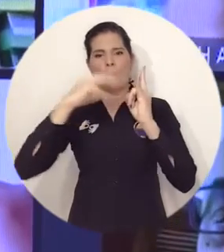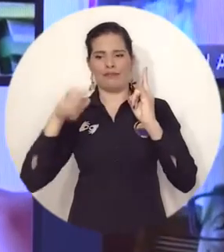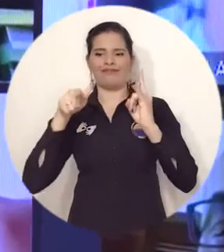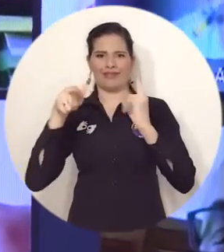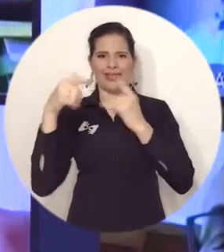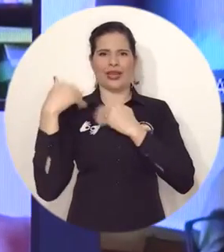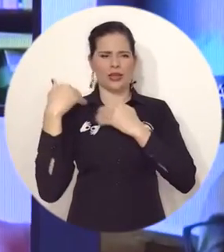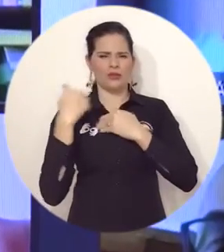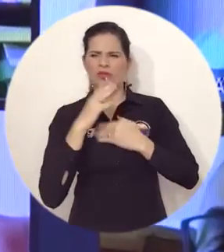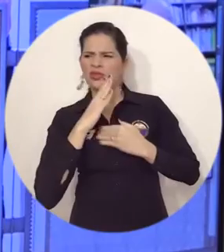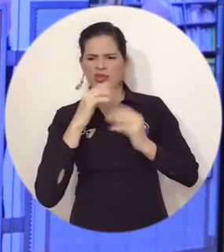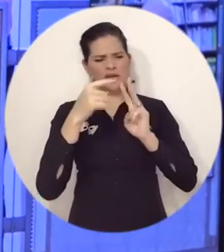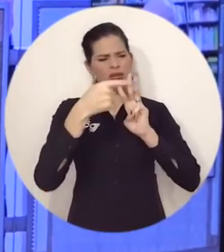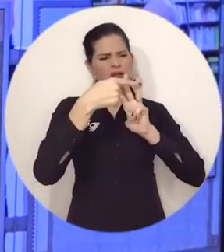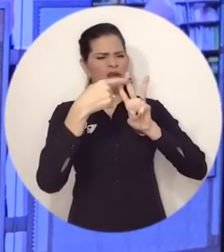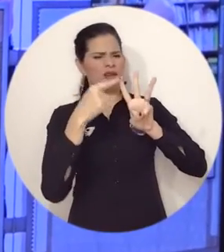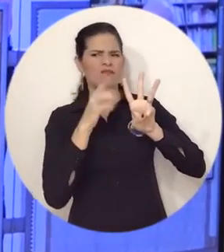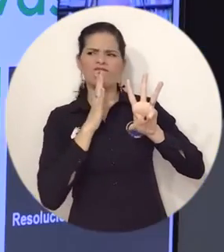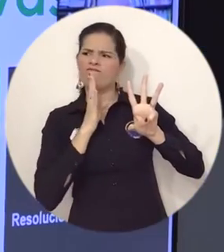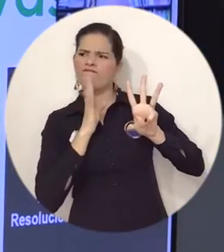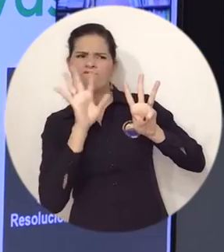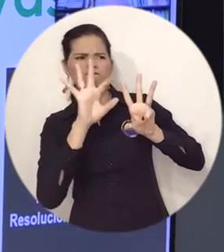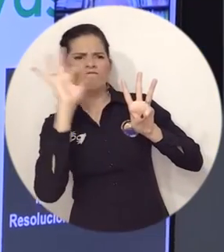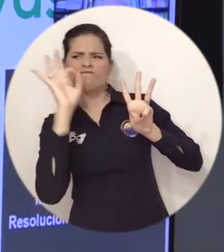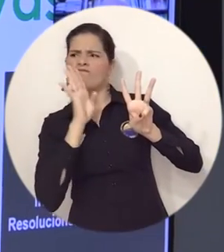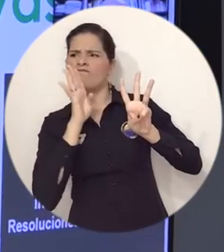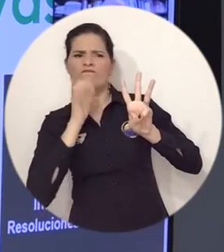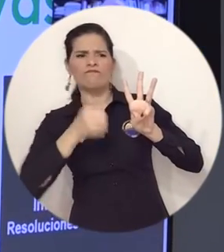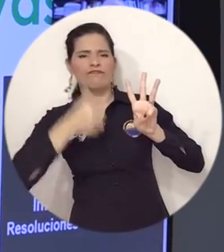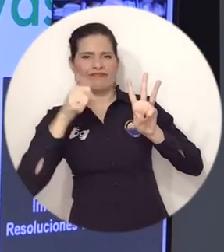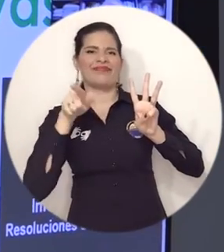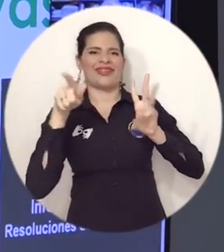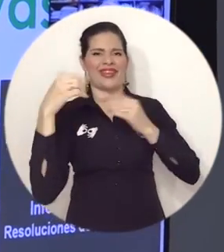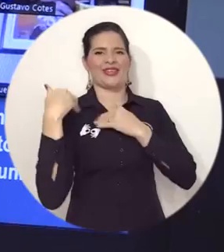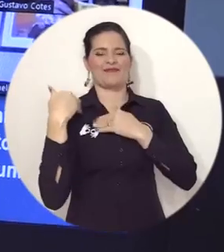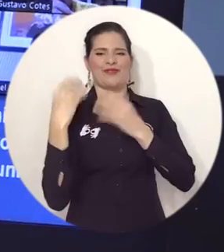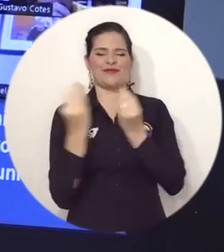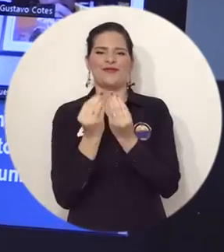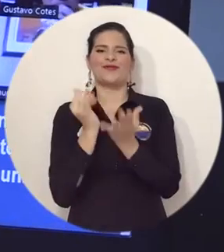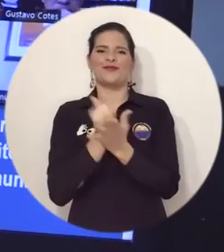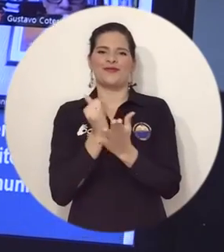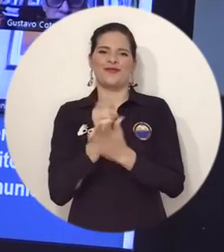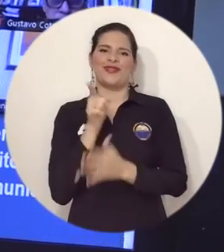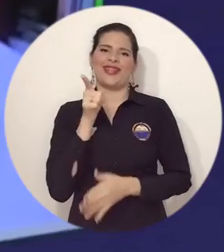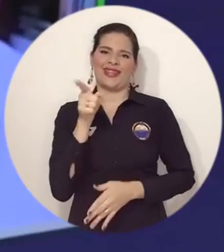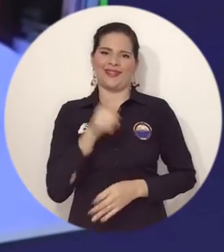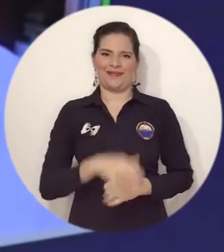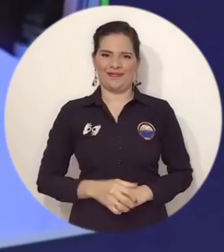de cuatro años de ternas eleccionadas según reglamentación que para tal efecto espida.